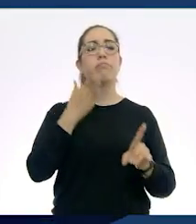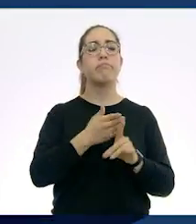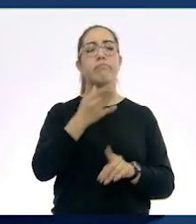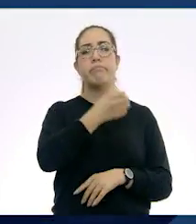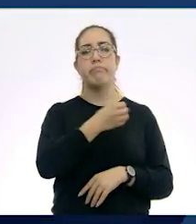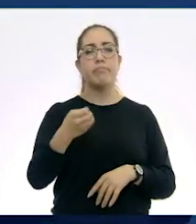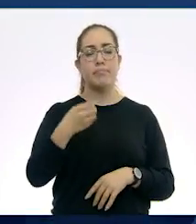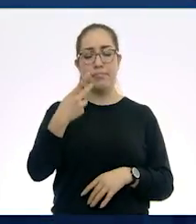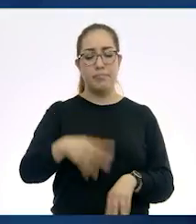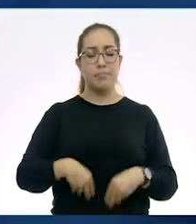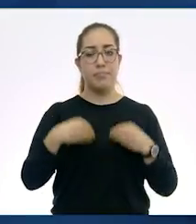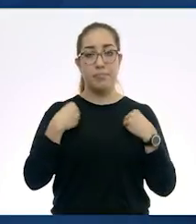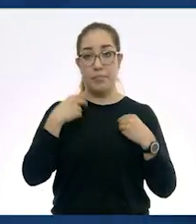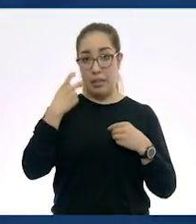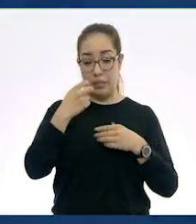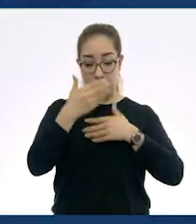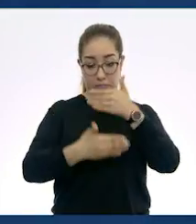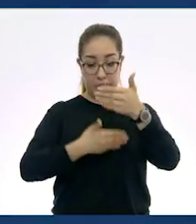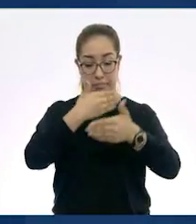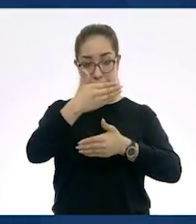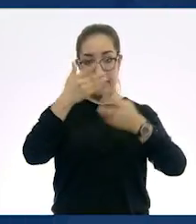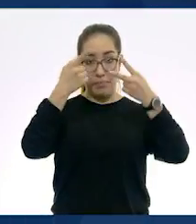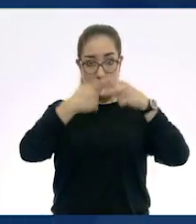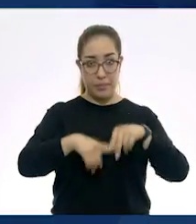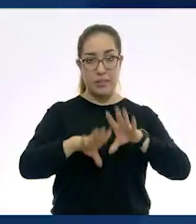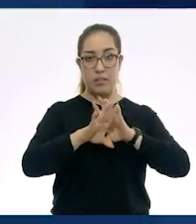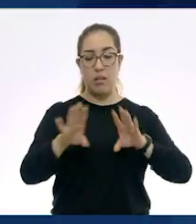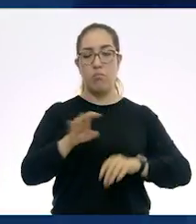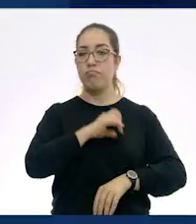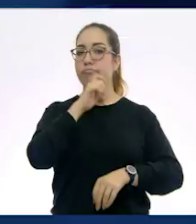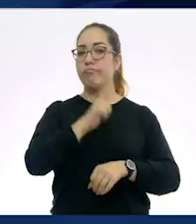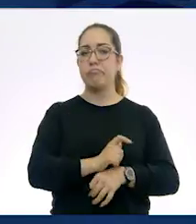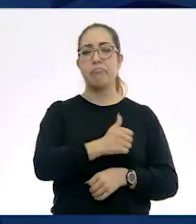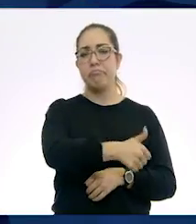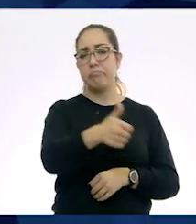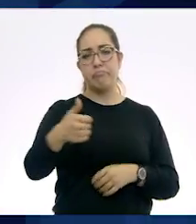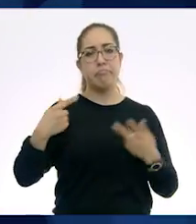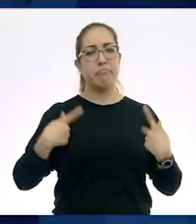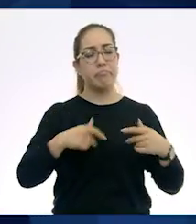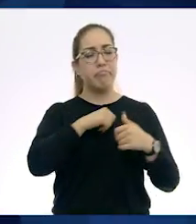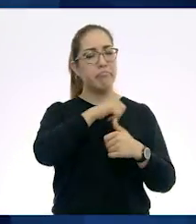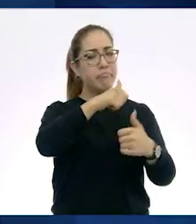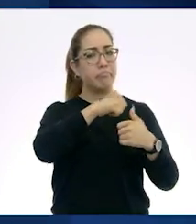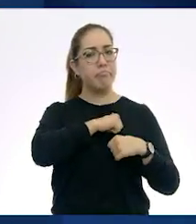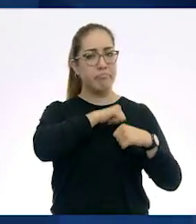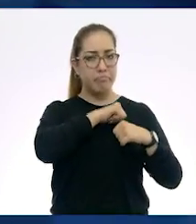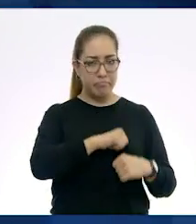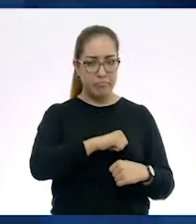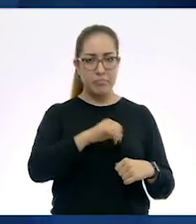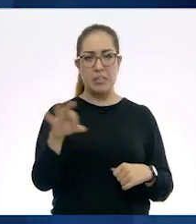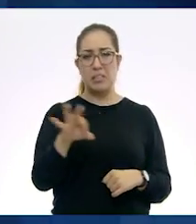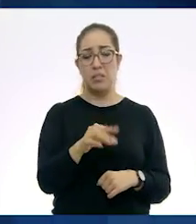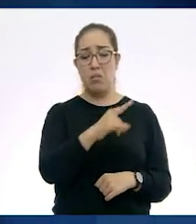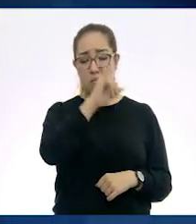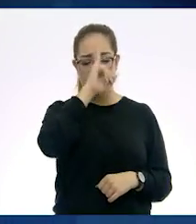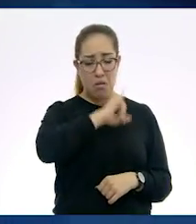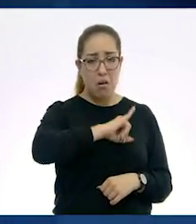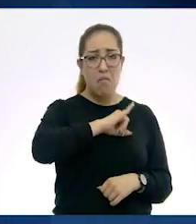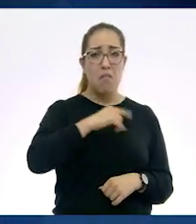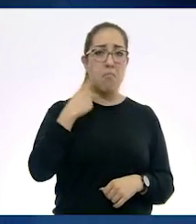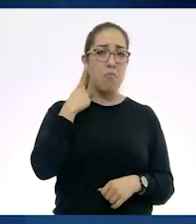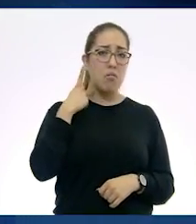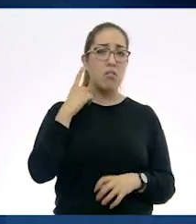comenzaron a desarrollar las especialidades a las que cada uno se dedicaba. A mejor había un jefe político, había